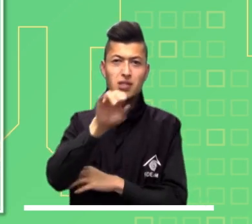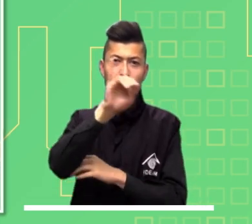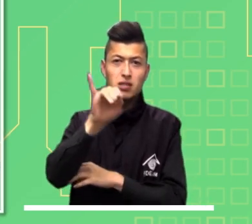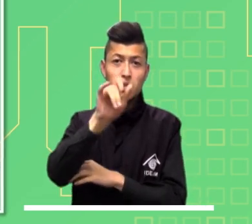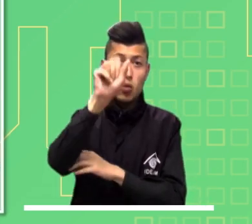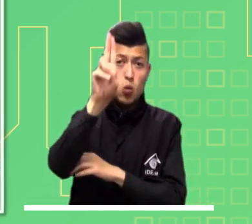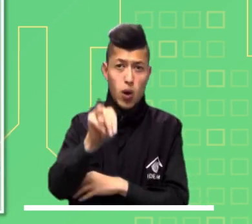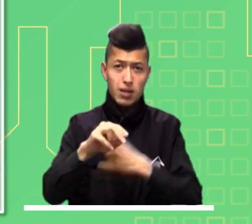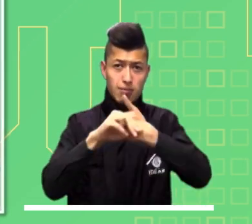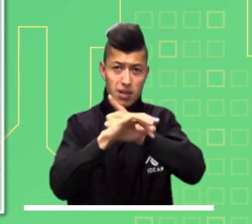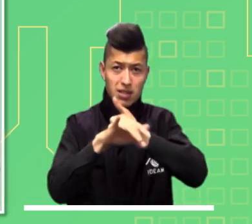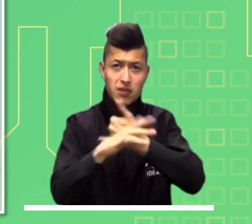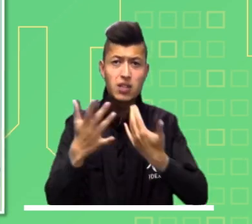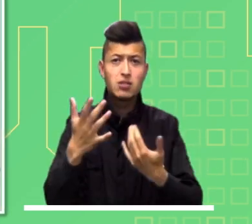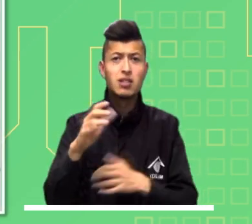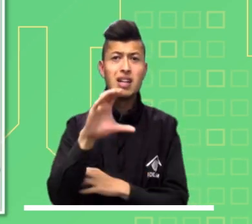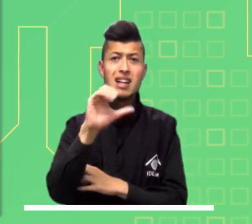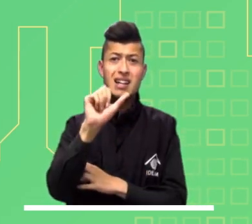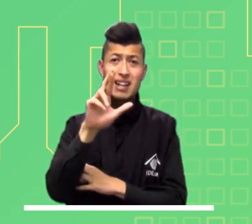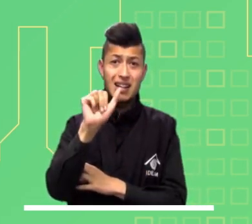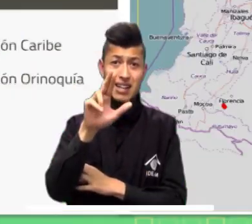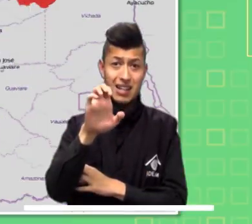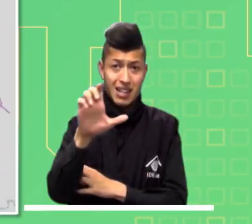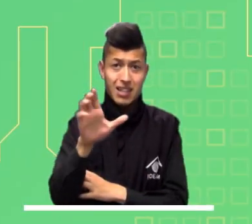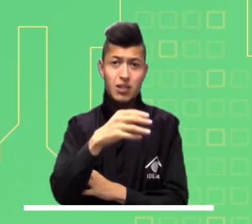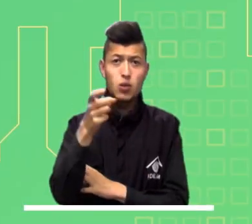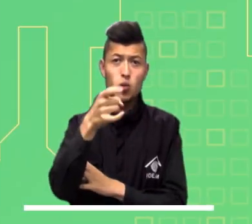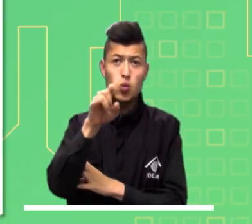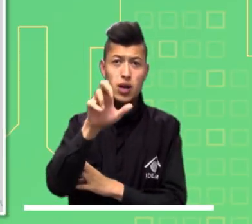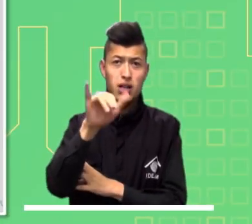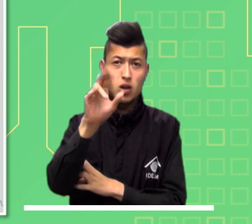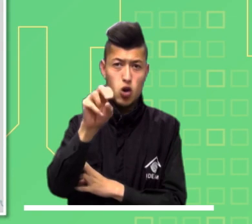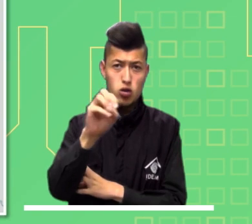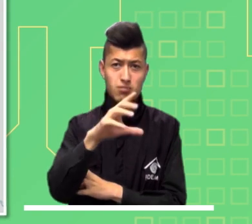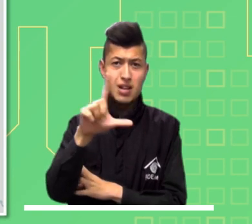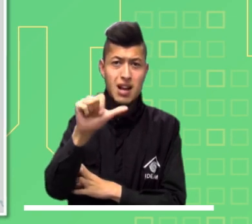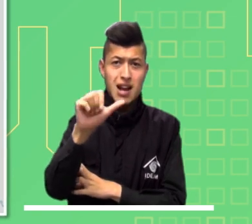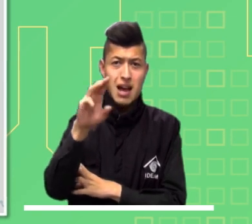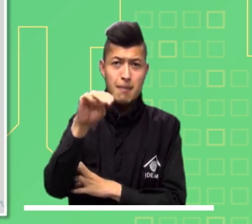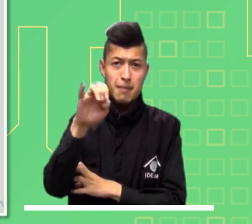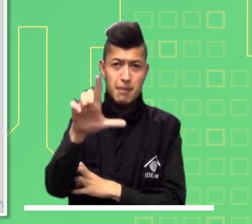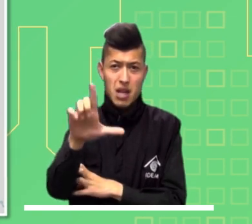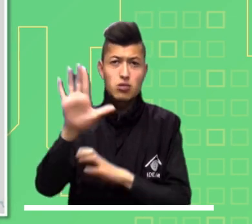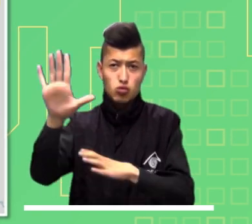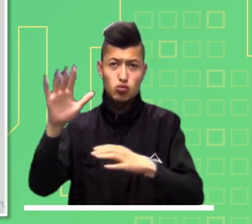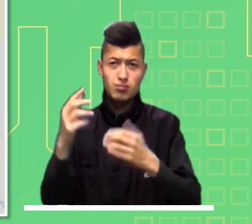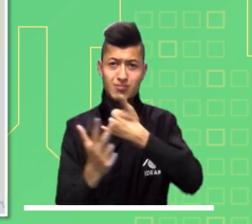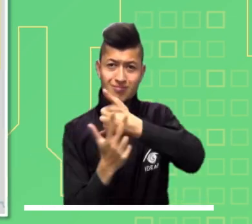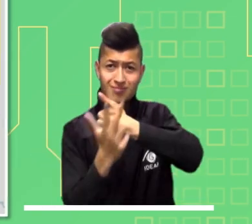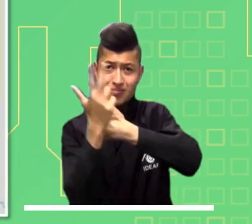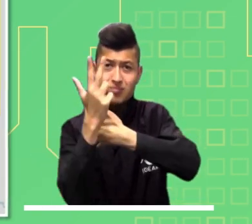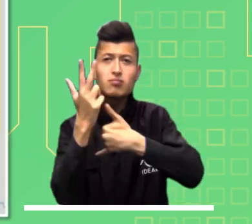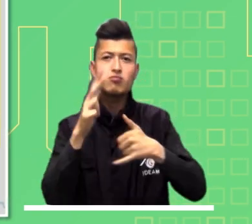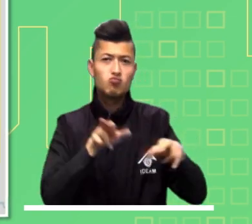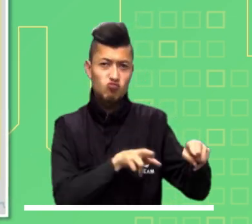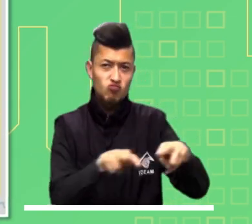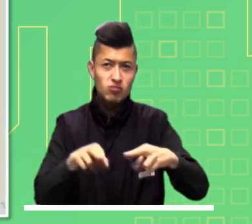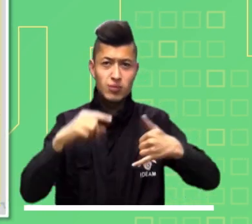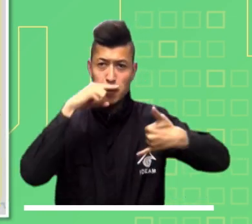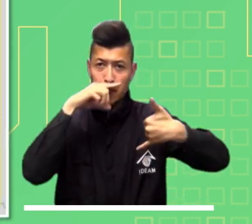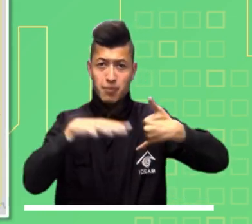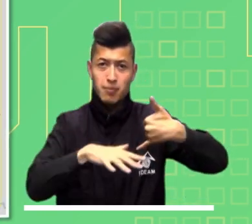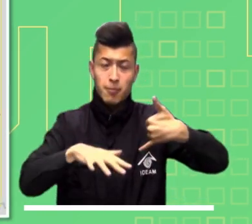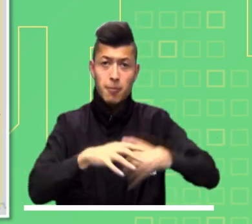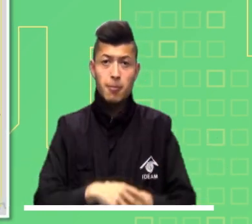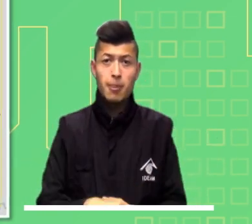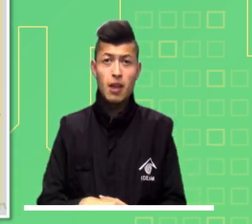Pacífico, Carare, Guarinó y La Miel en los Andes y en el río Amazonas. Probables incendios en bosques y pastos amenazan